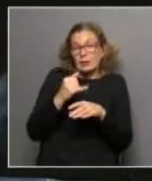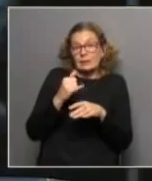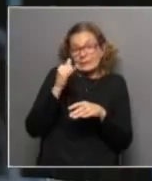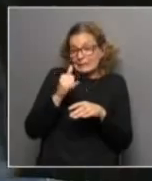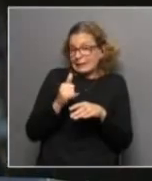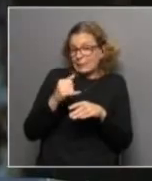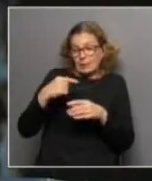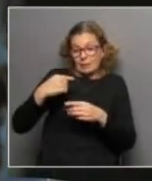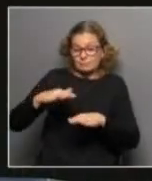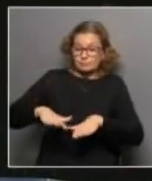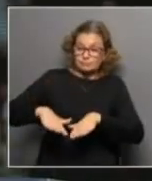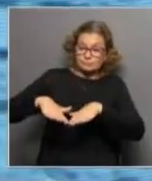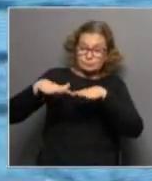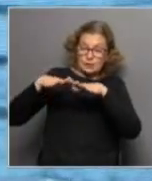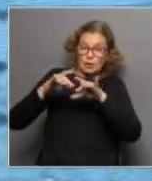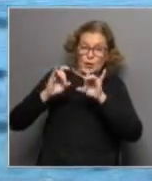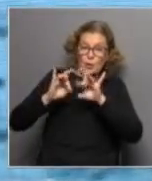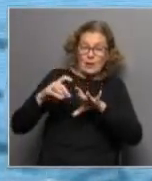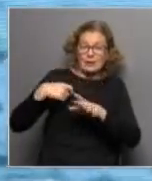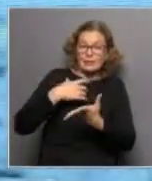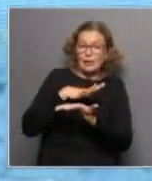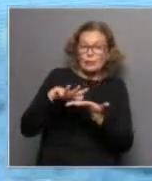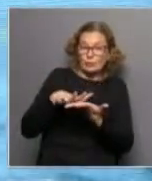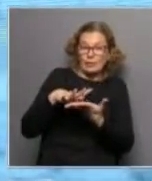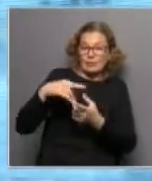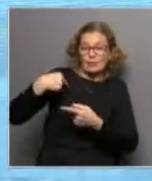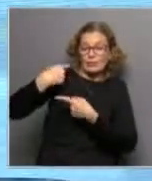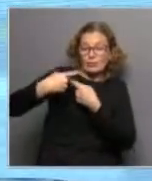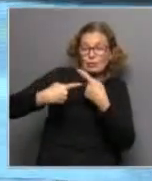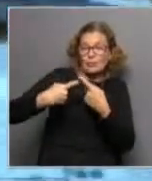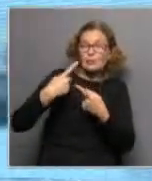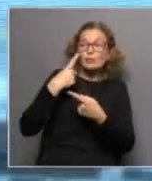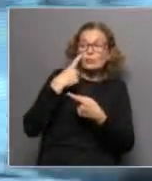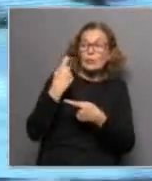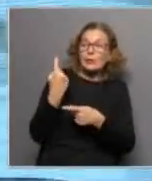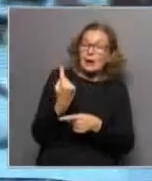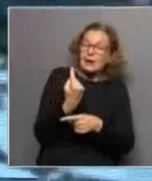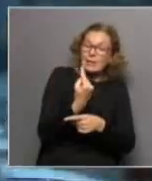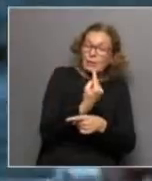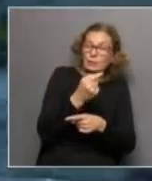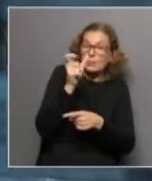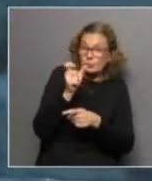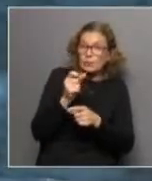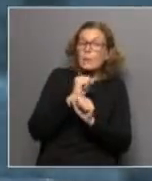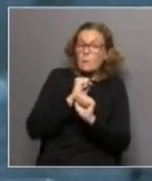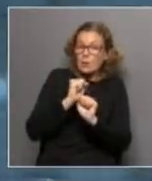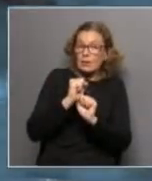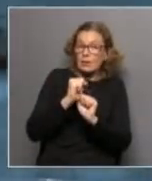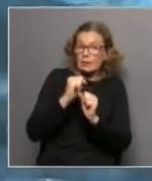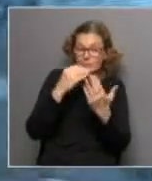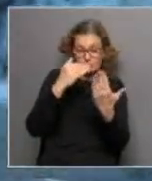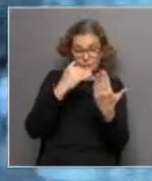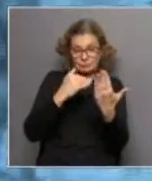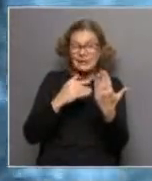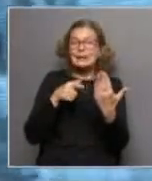para desarrollarse normalmente en sociedad, y se busca identificar si cada una de las personas lo cumplen. Entonces, ahí podemos